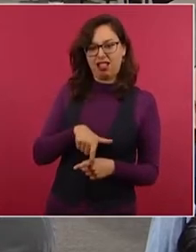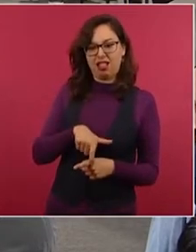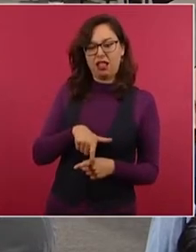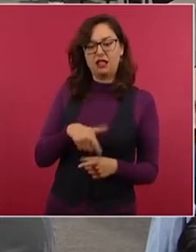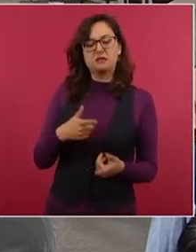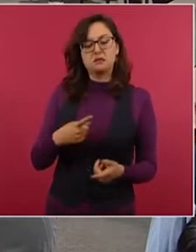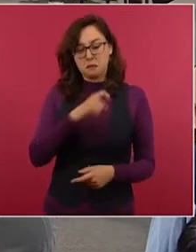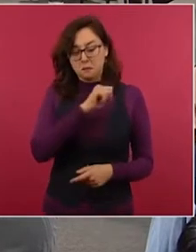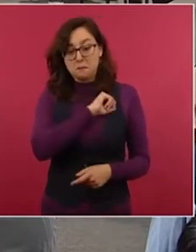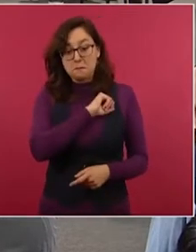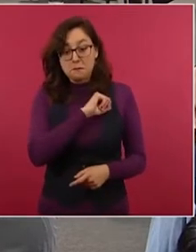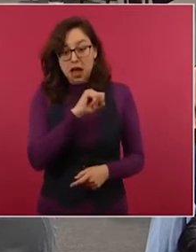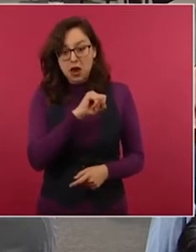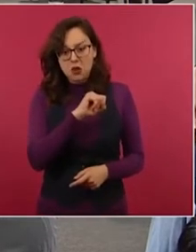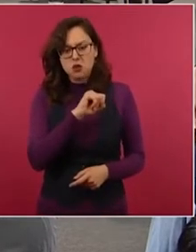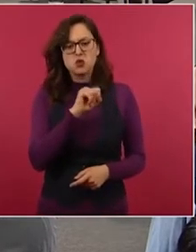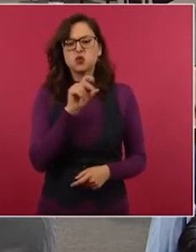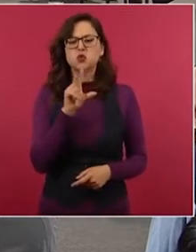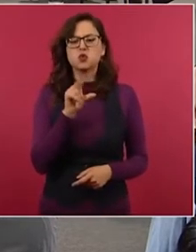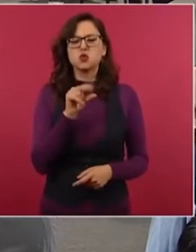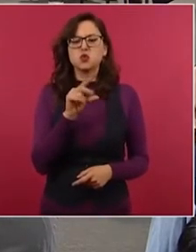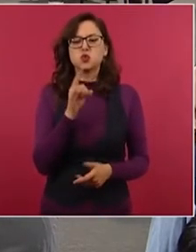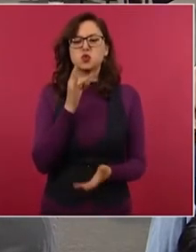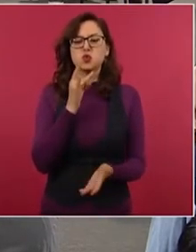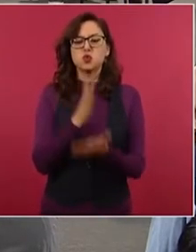Es que son dos pensamientos distintos.